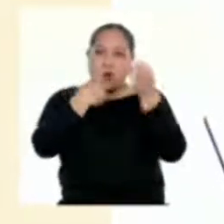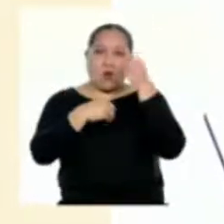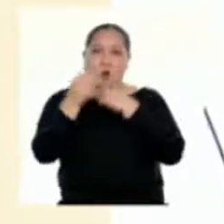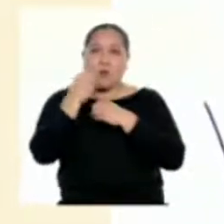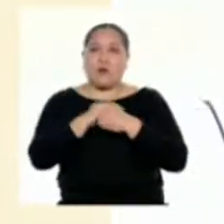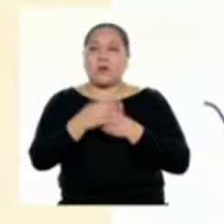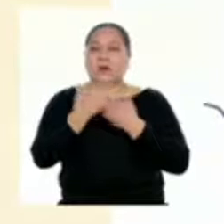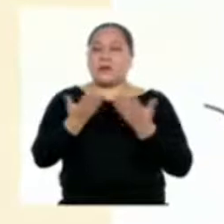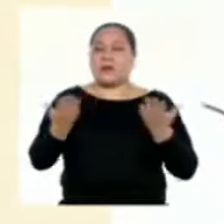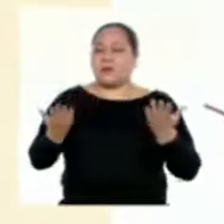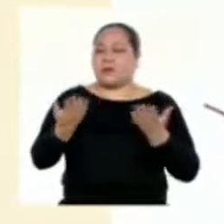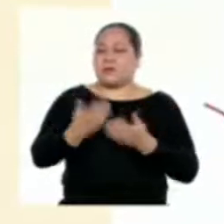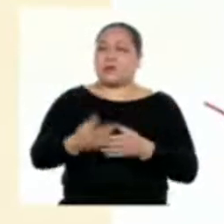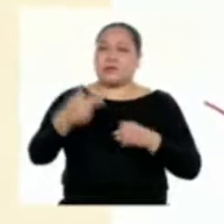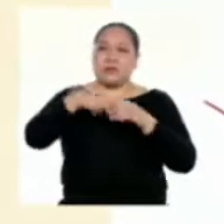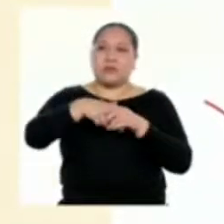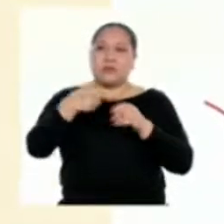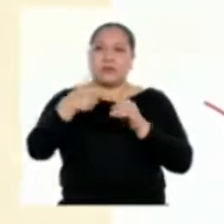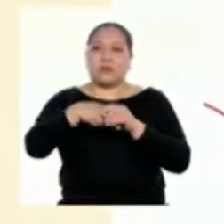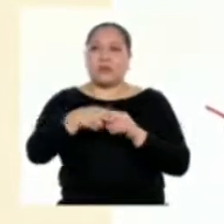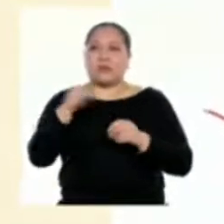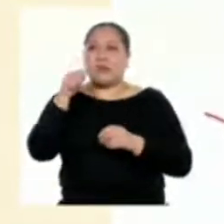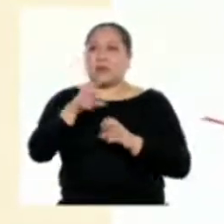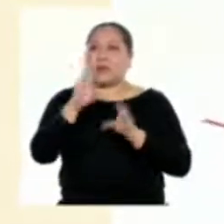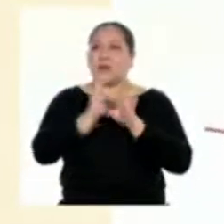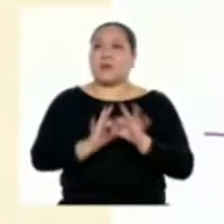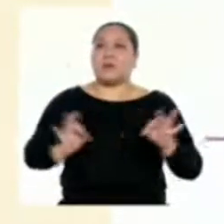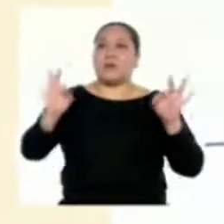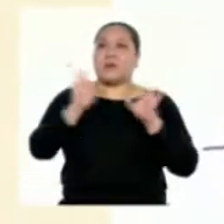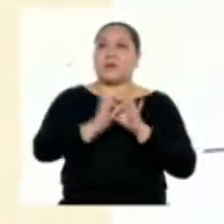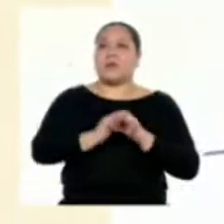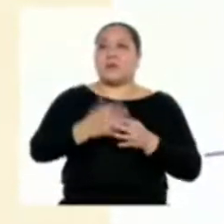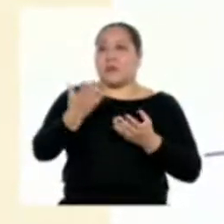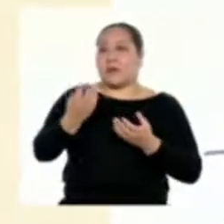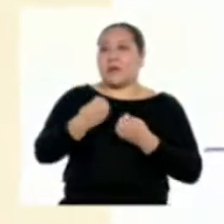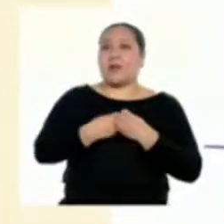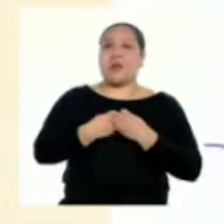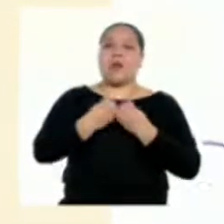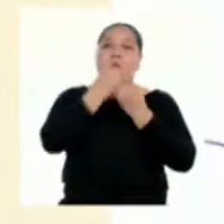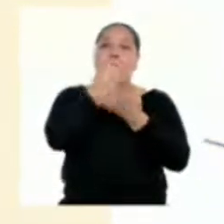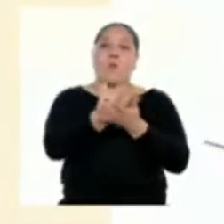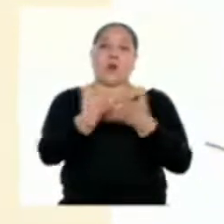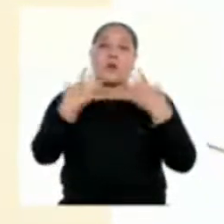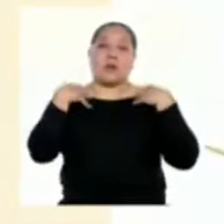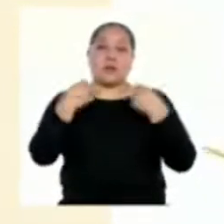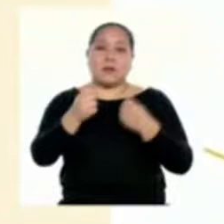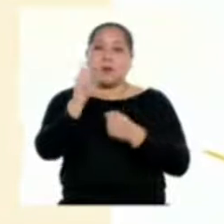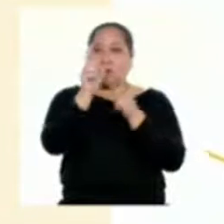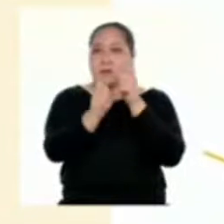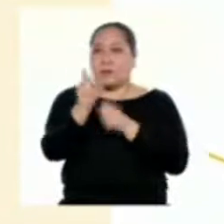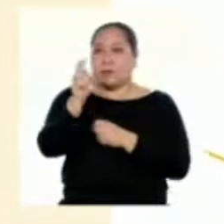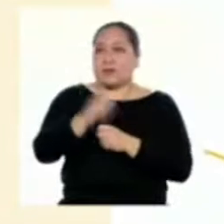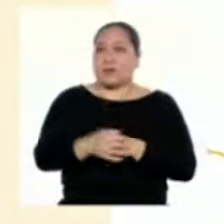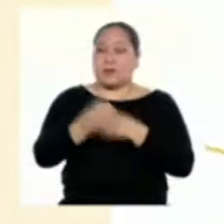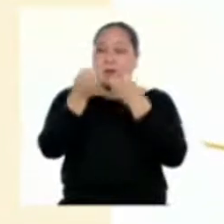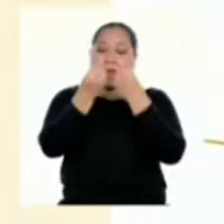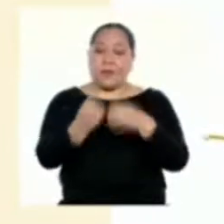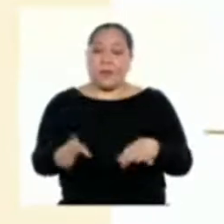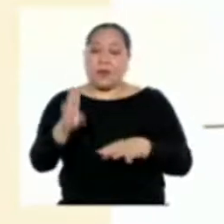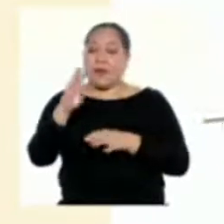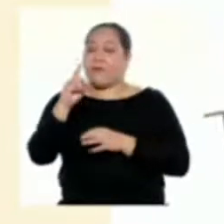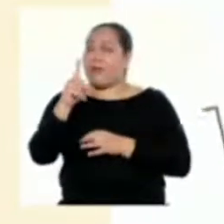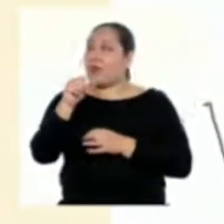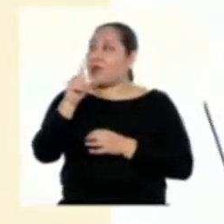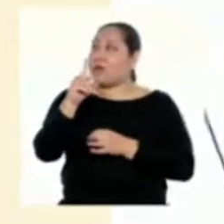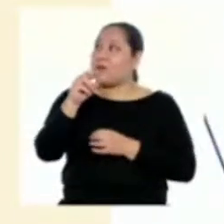combustible que son indispensables para la buena salud humana La pérdida de biodiversidad puede